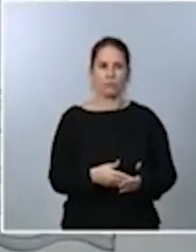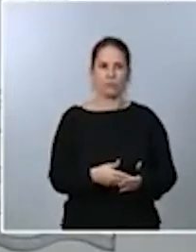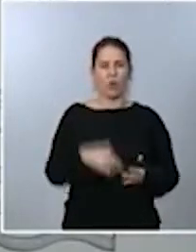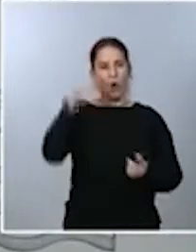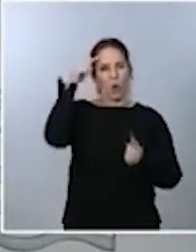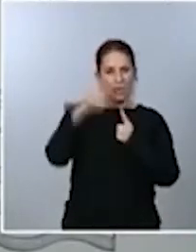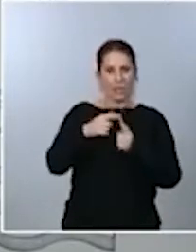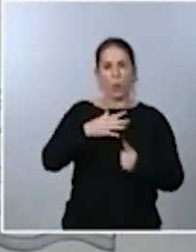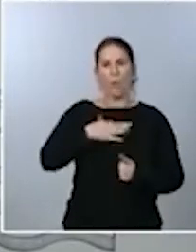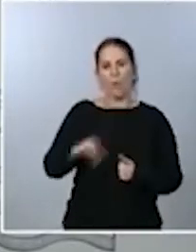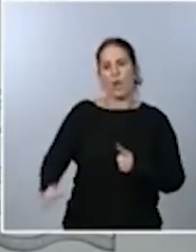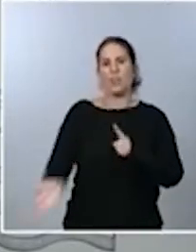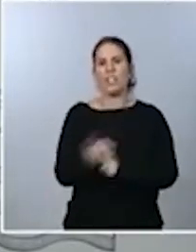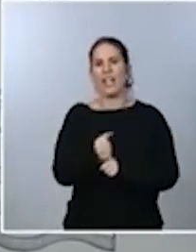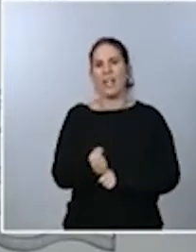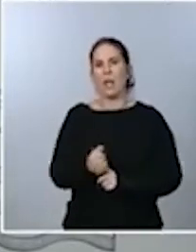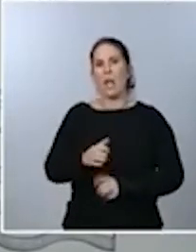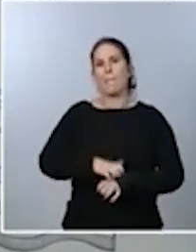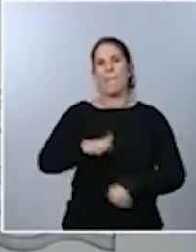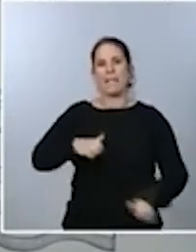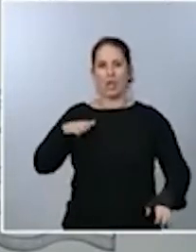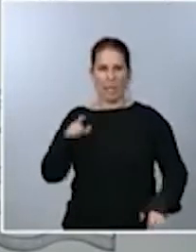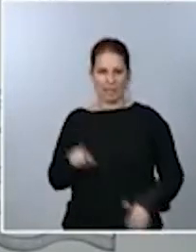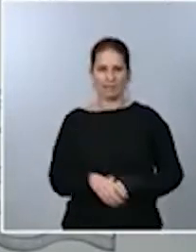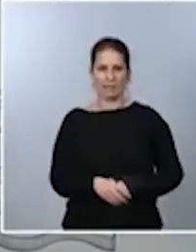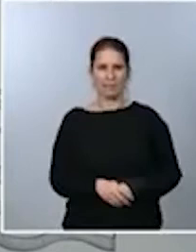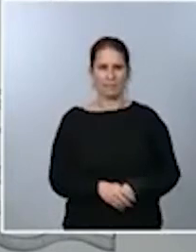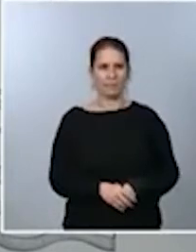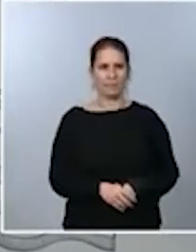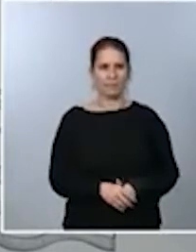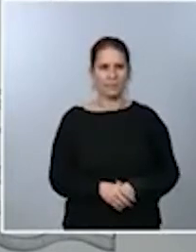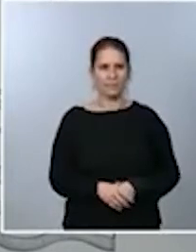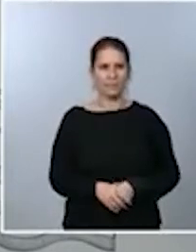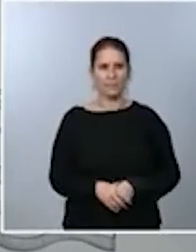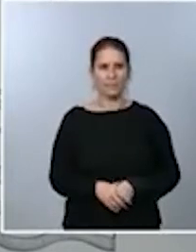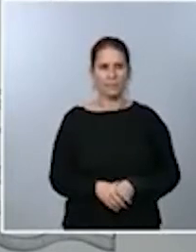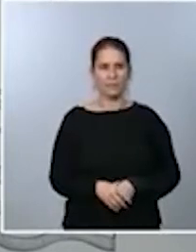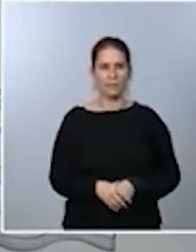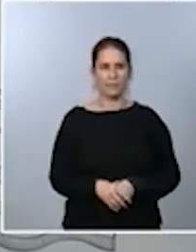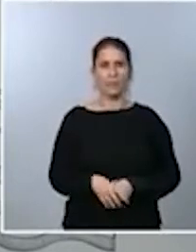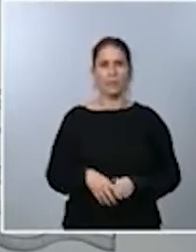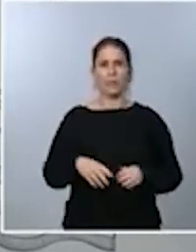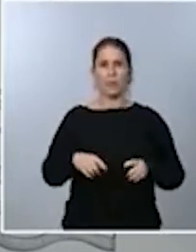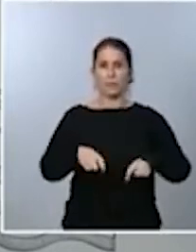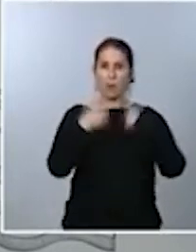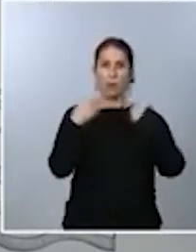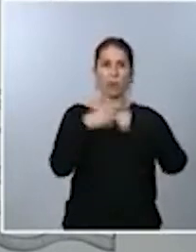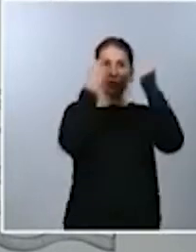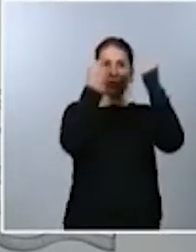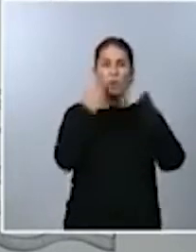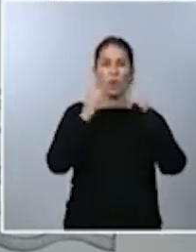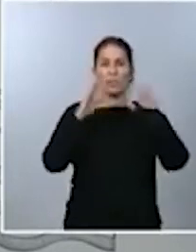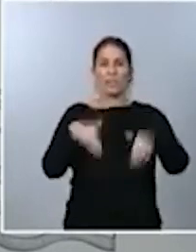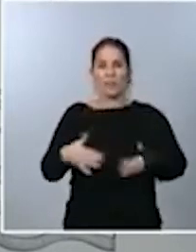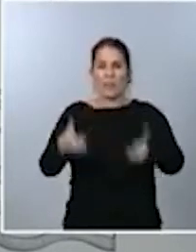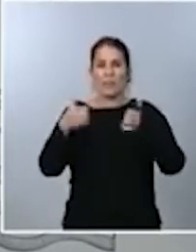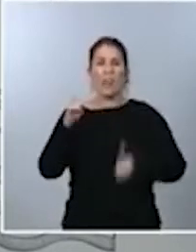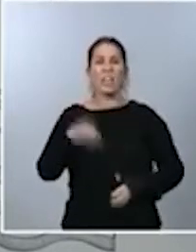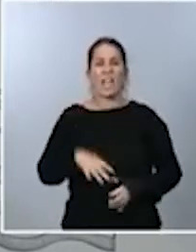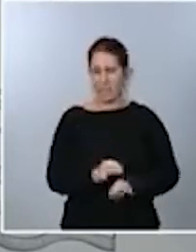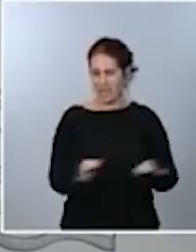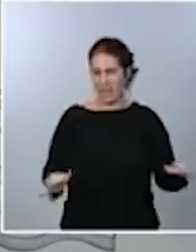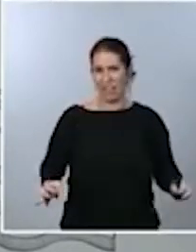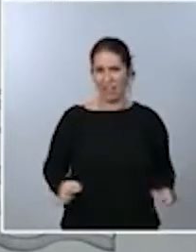mayorías que ahí se plantean. El deterioro de las instituciones no beneficia a nadie y creemos que un partido que ha tenido